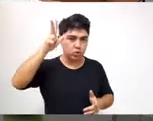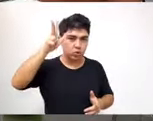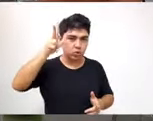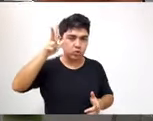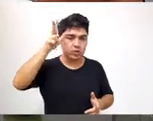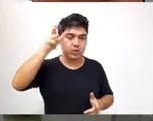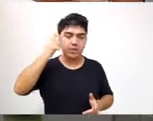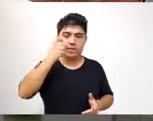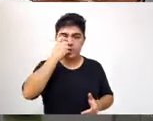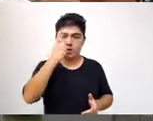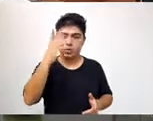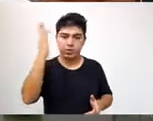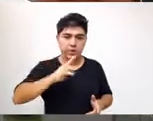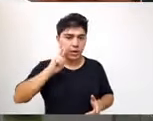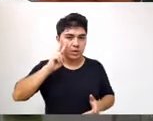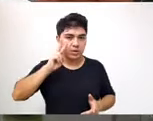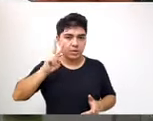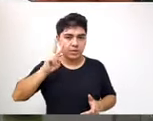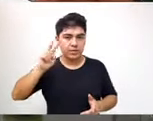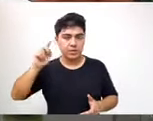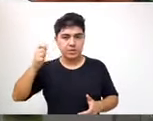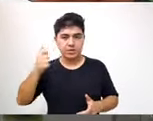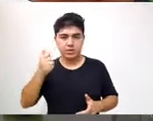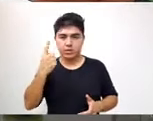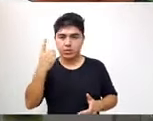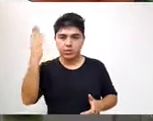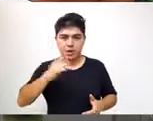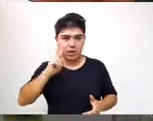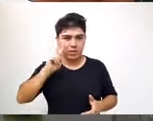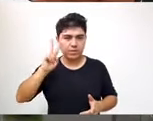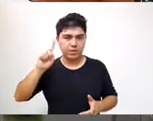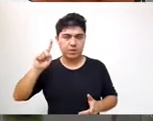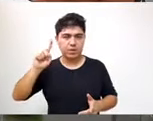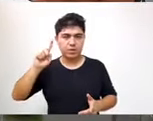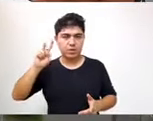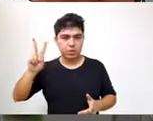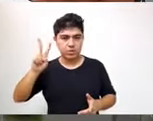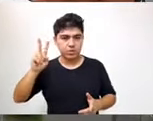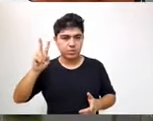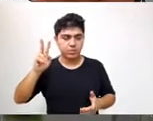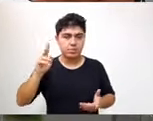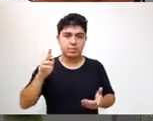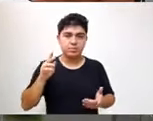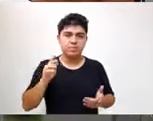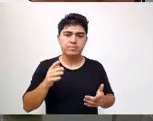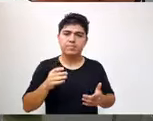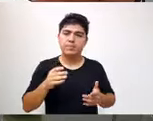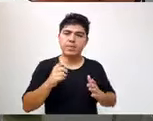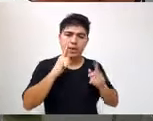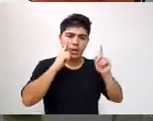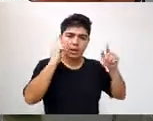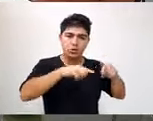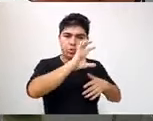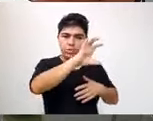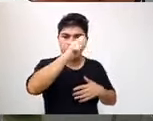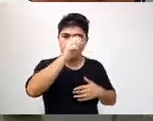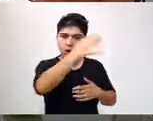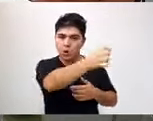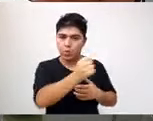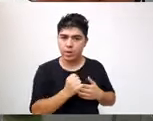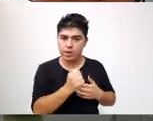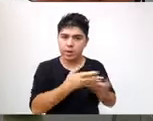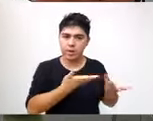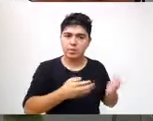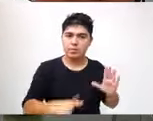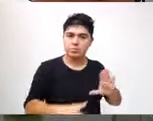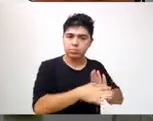002061 barra 2022 del Instituto Provincial de Juegos de Azar, de